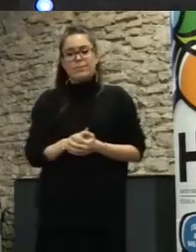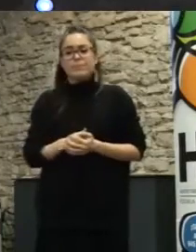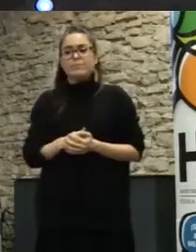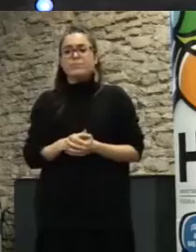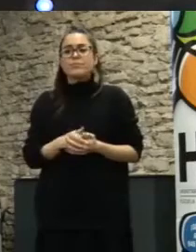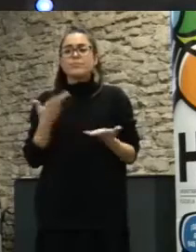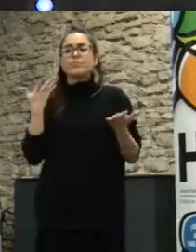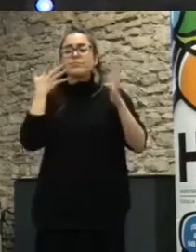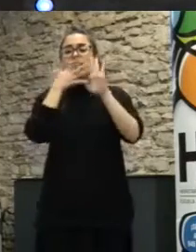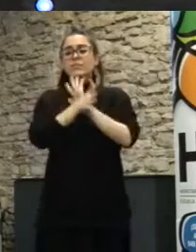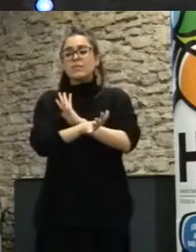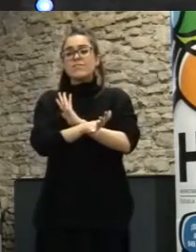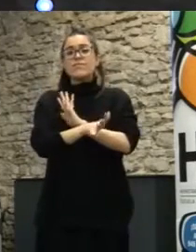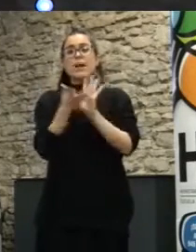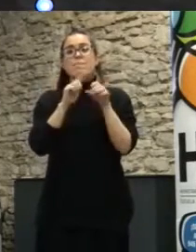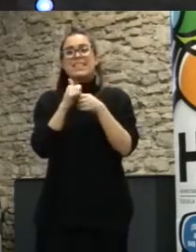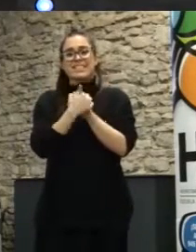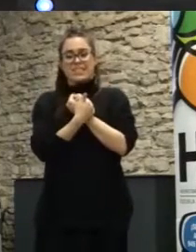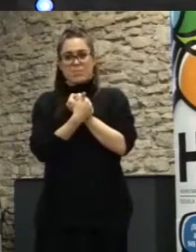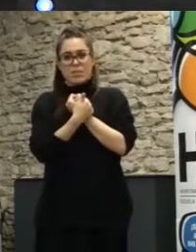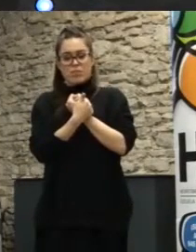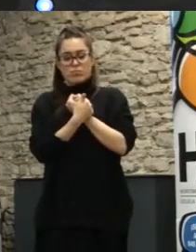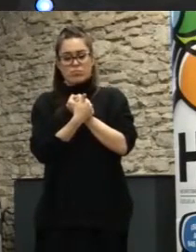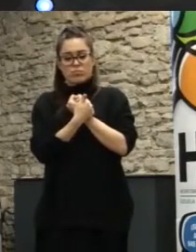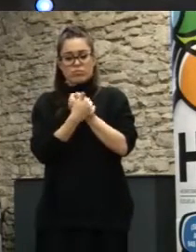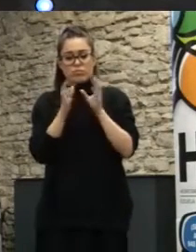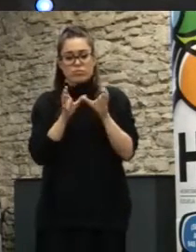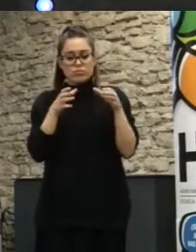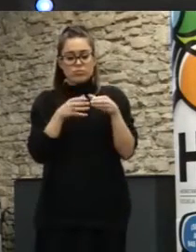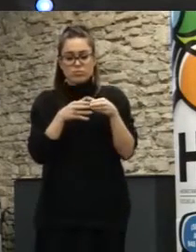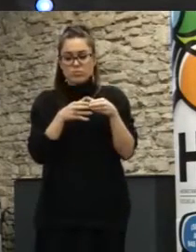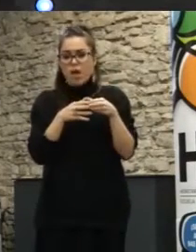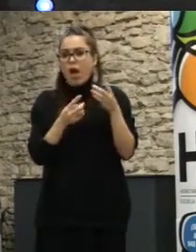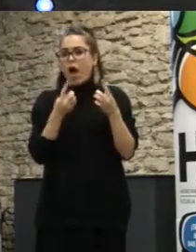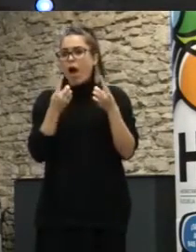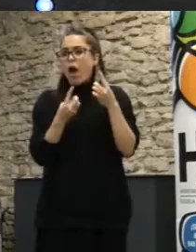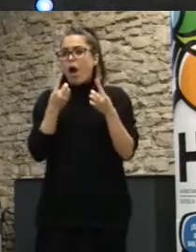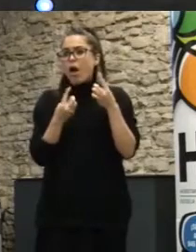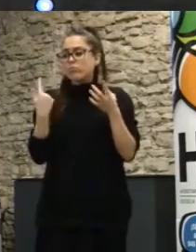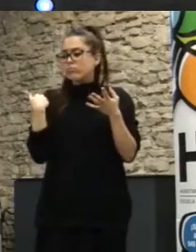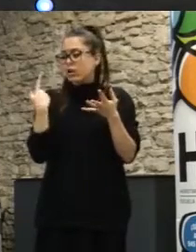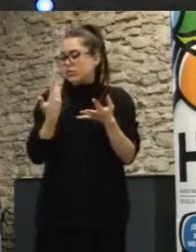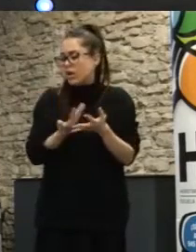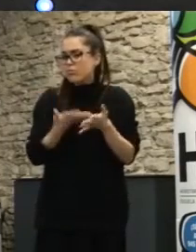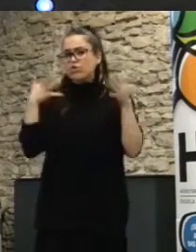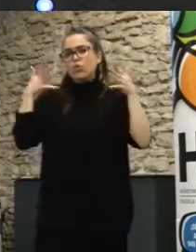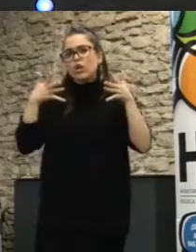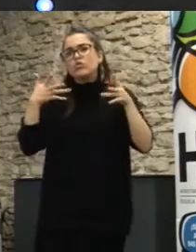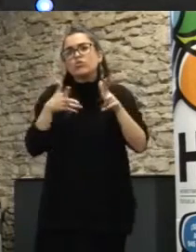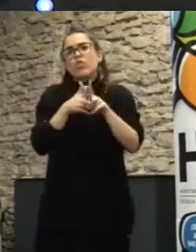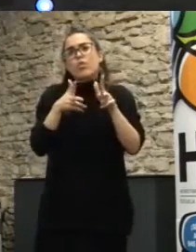creación de órganos de participación. Muchos de ellos sobreviven hasta hoy, consejos de la ciudad, consejos sociales,